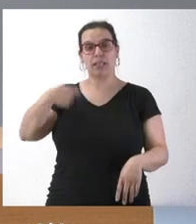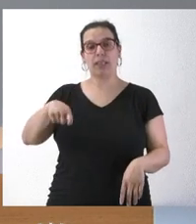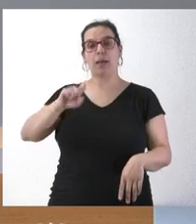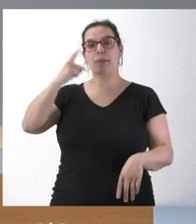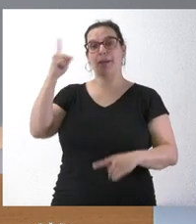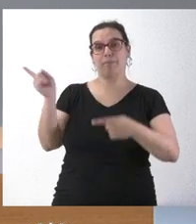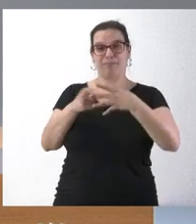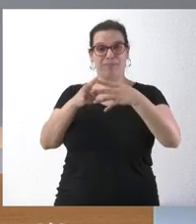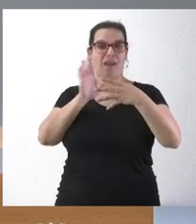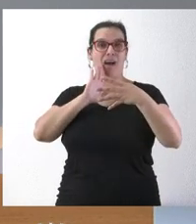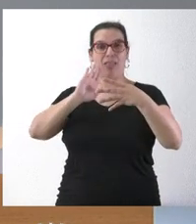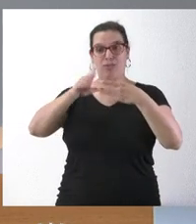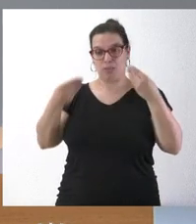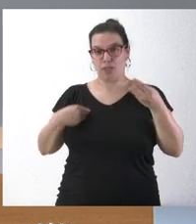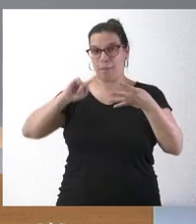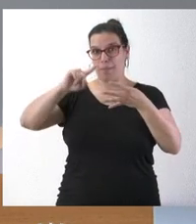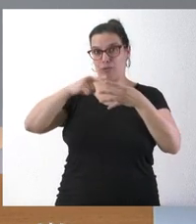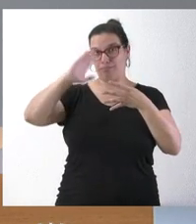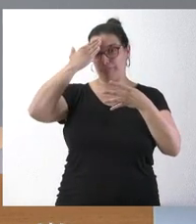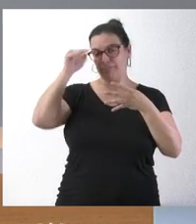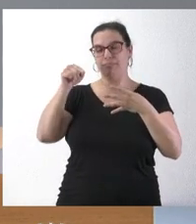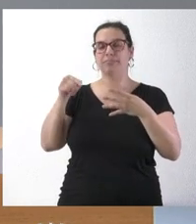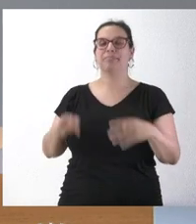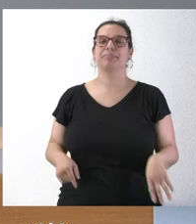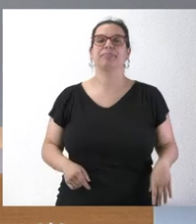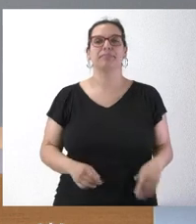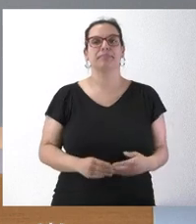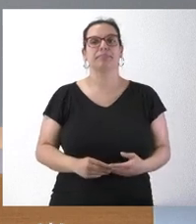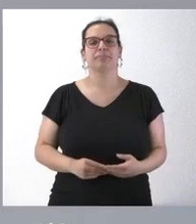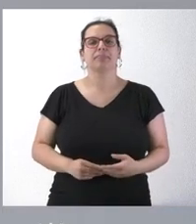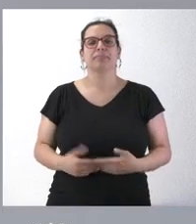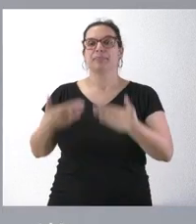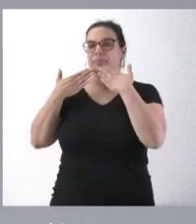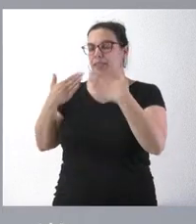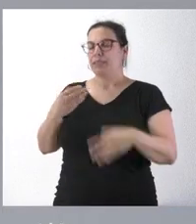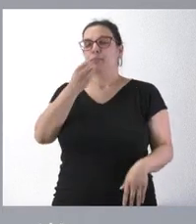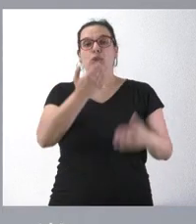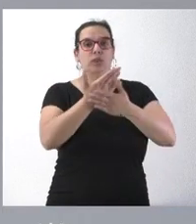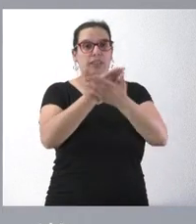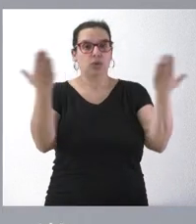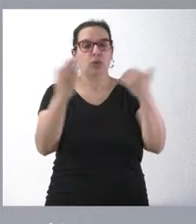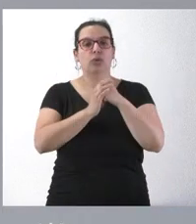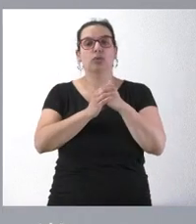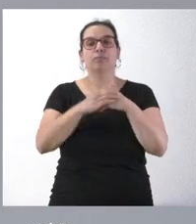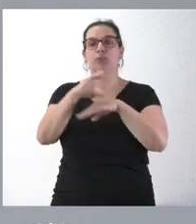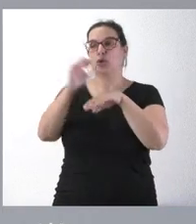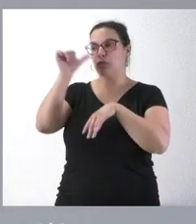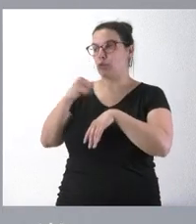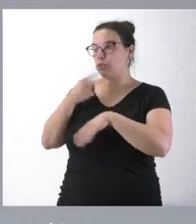punto que ustedes tienen en documentación y que les había anunciado previamente. Muchas gracias. Buenos días a todos. Consejero portavoz,